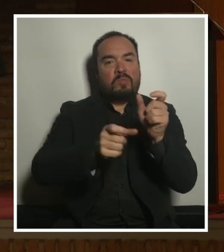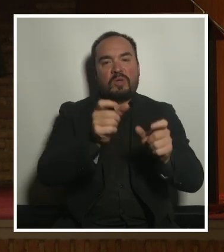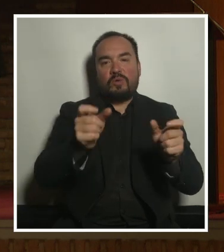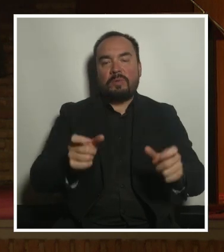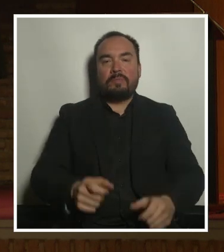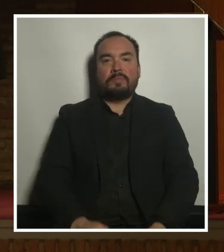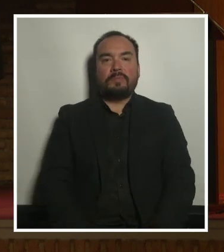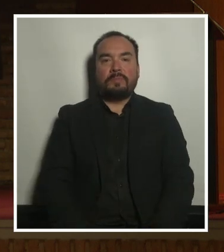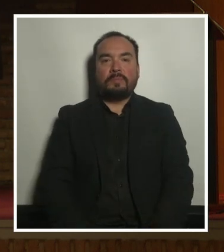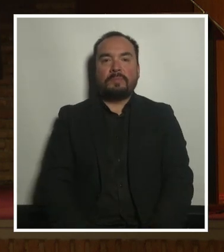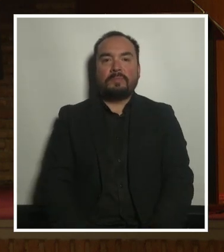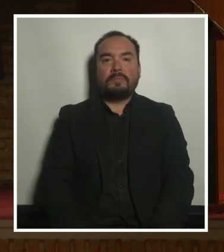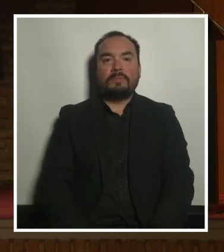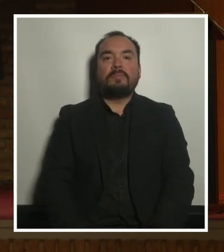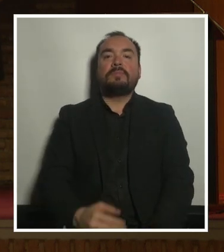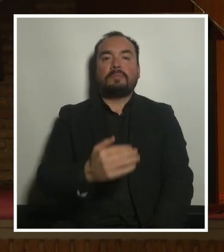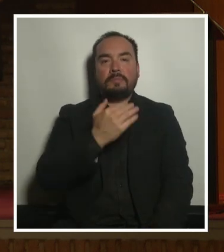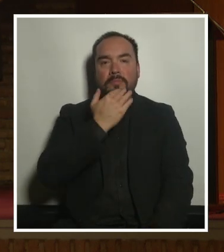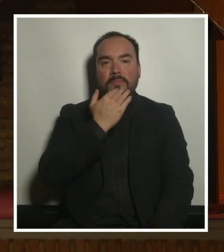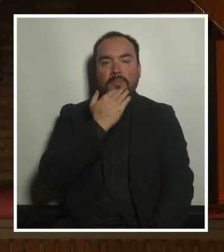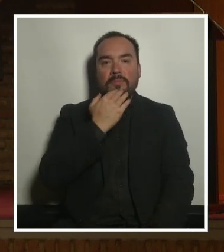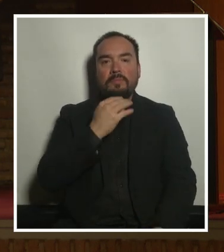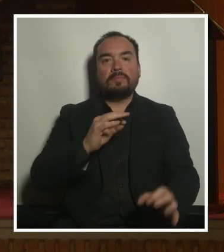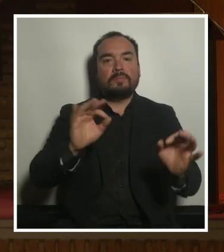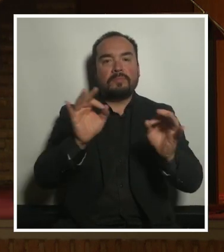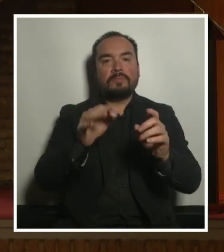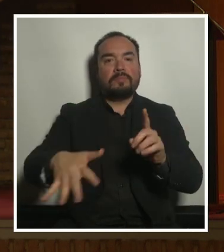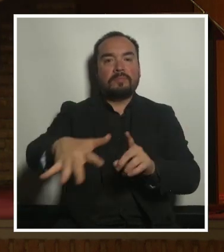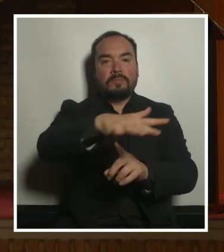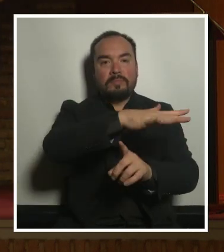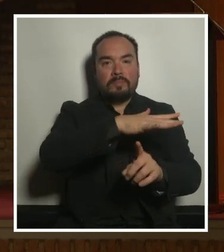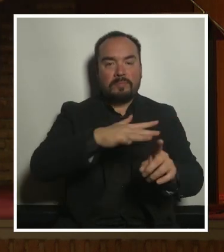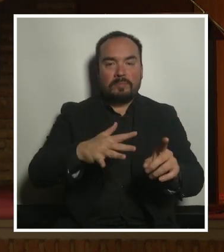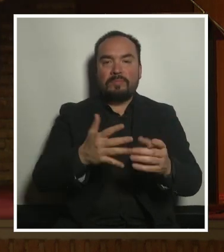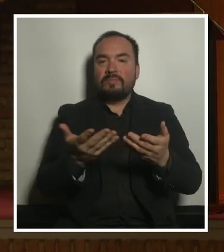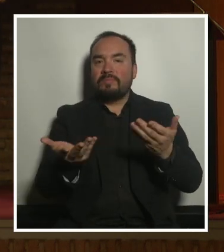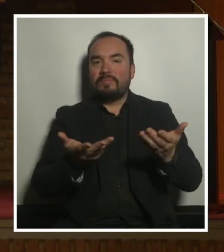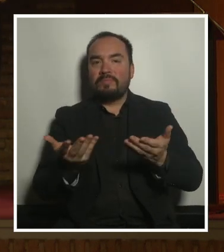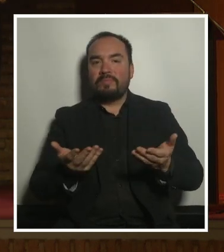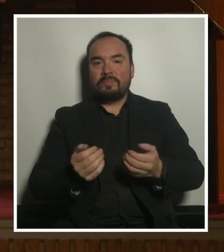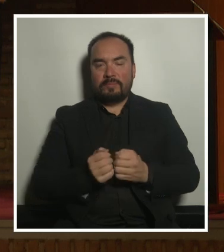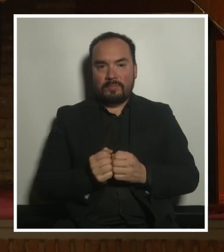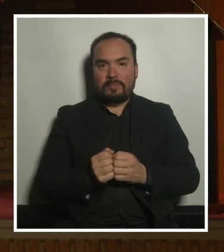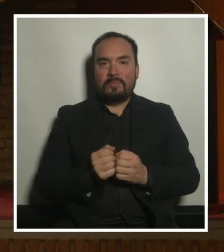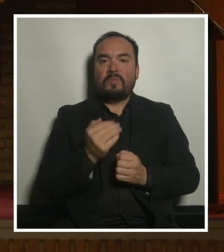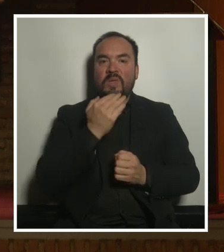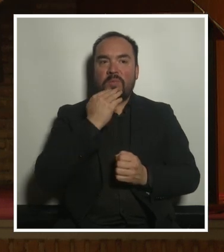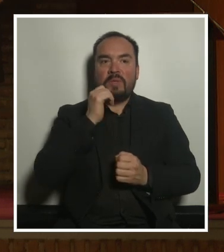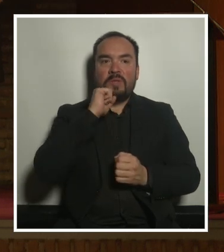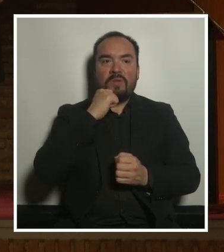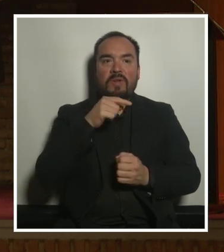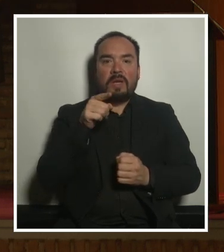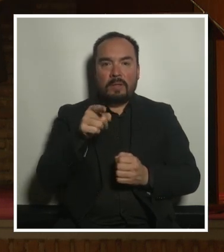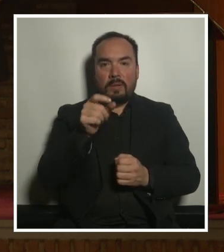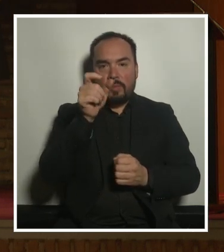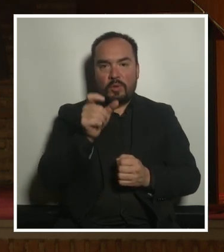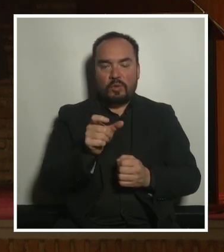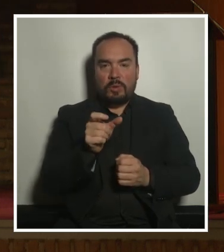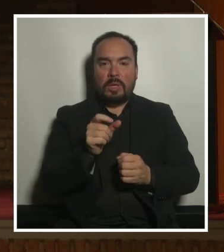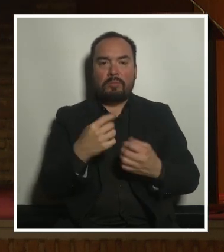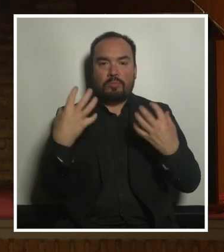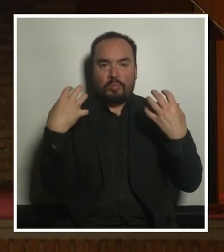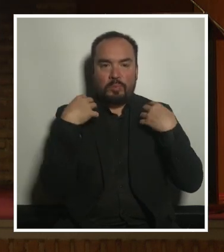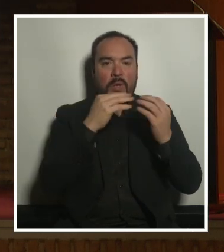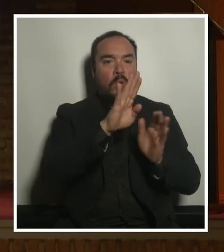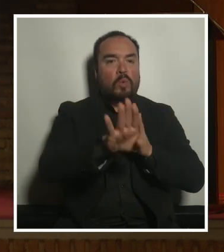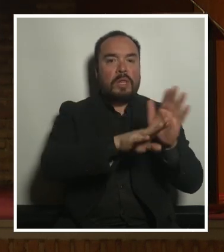Cuando estamos hablando de estas condiciones materiales, estamos hablando de cómo se concreta esta materialidad del cuidado que se tiene que dar